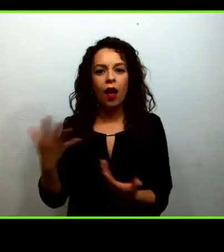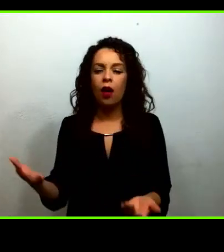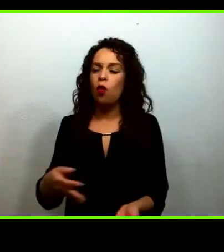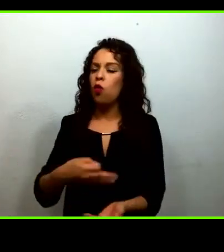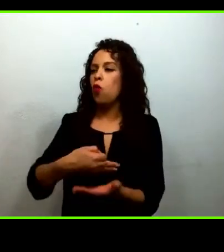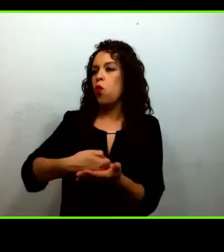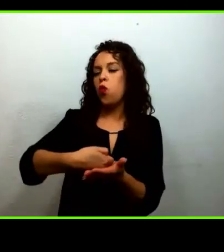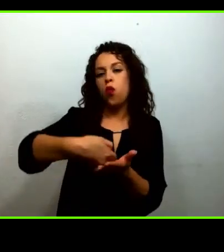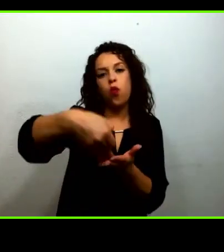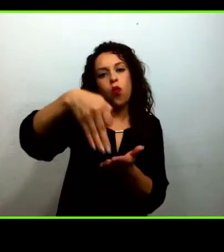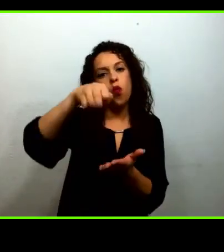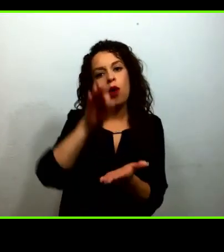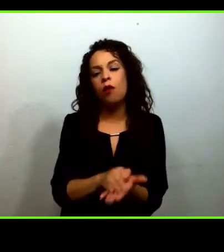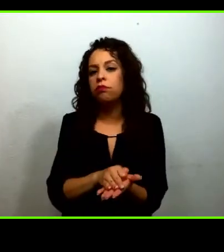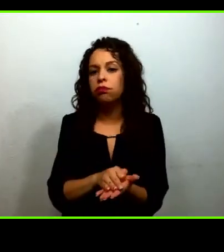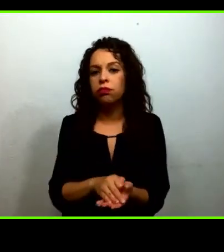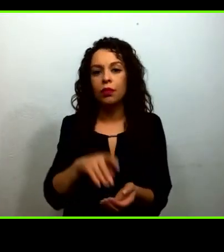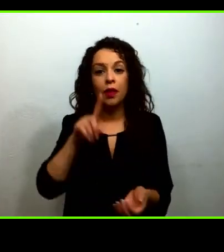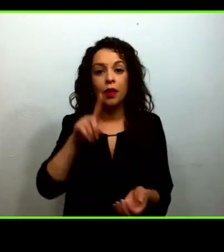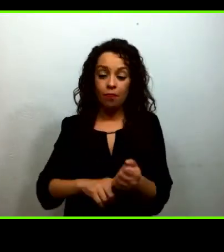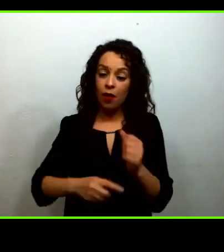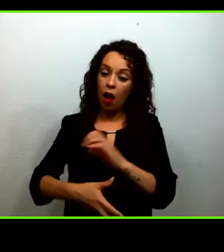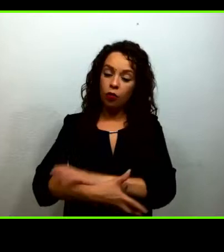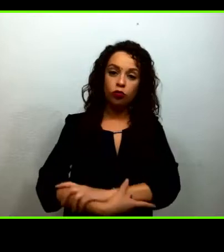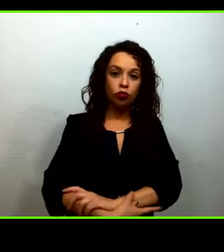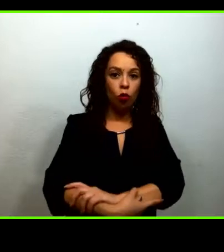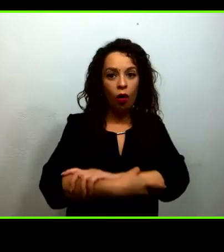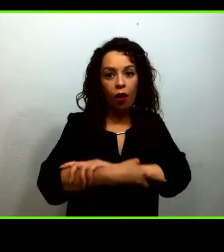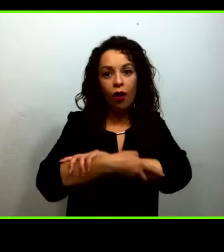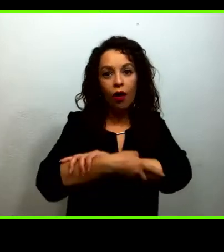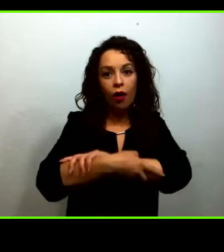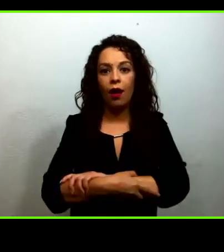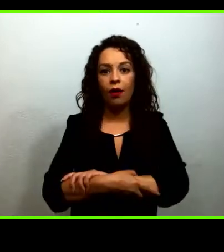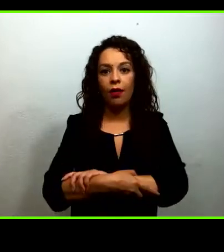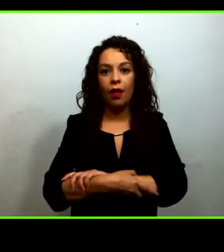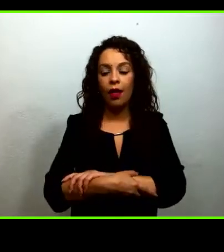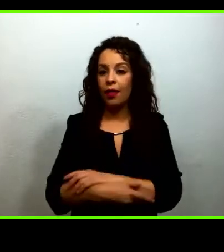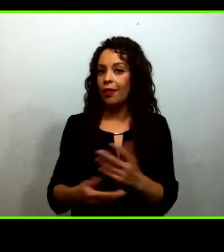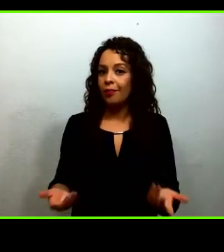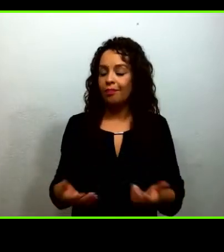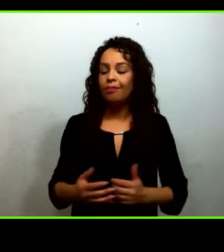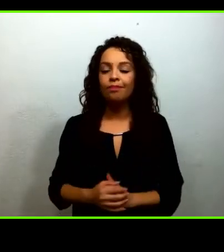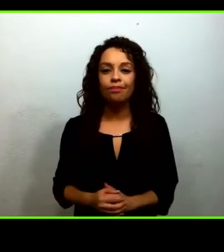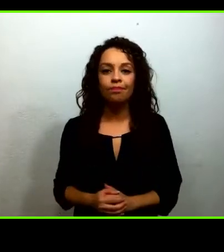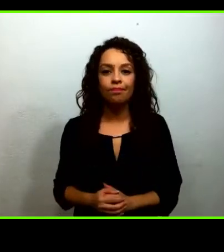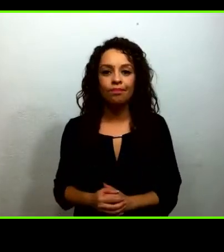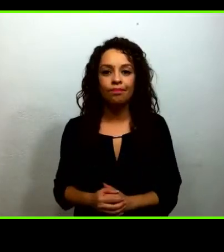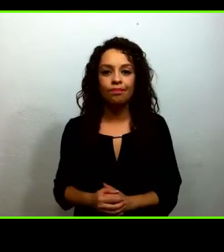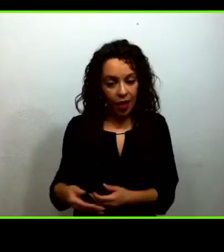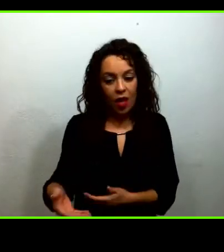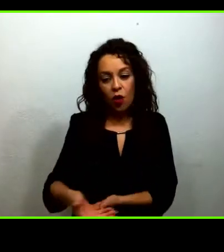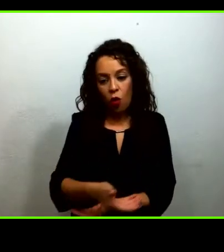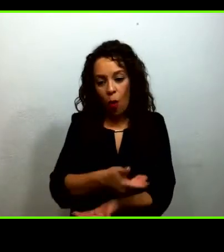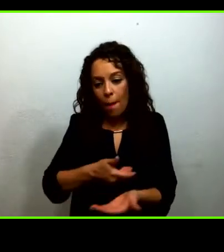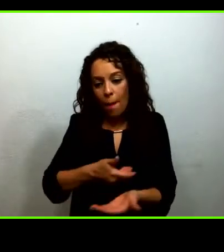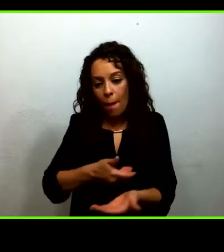con el otro a través de compartir estas